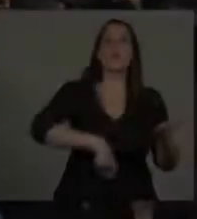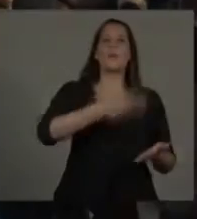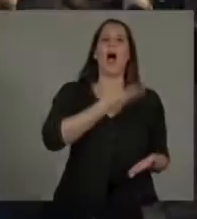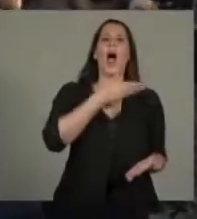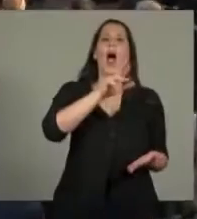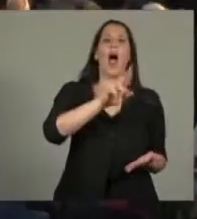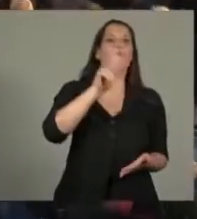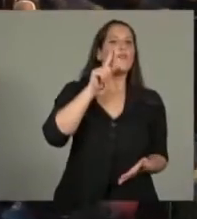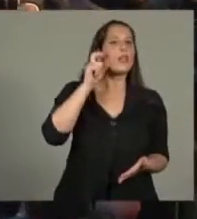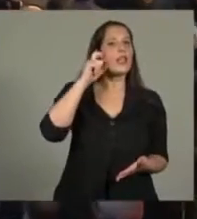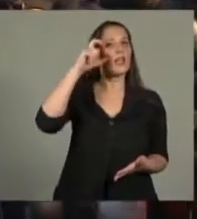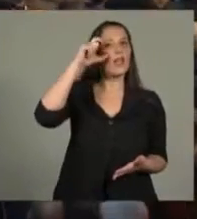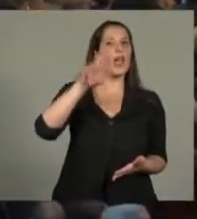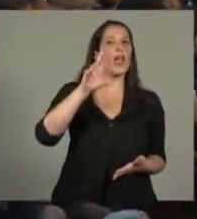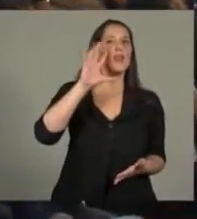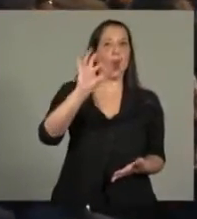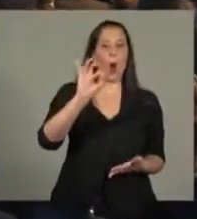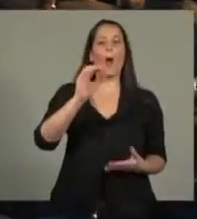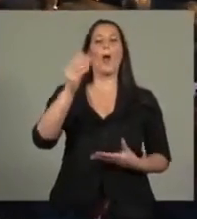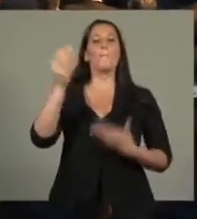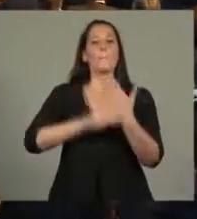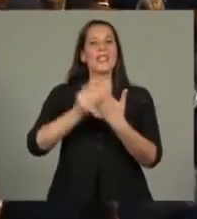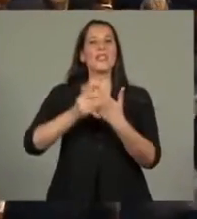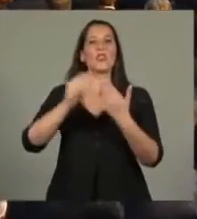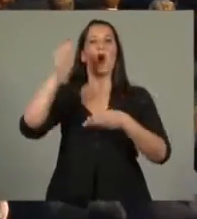Ministro del Interior, Obras Públicas y Vivienda.